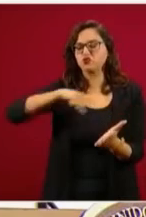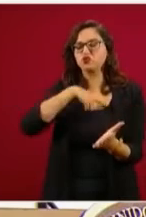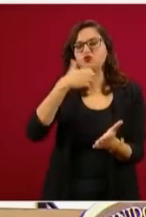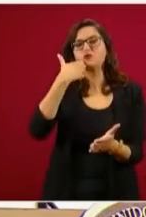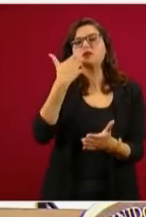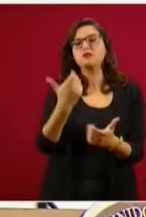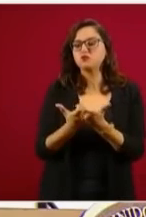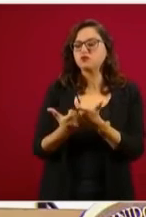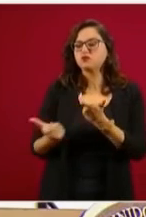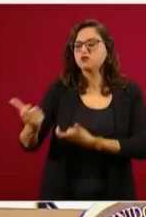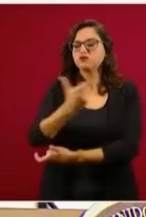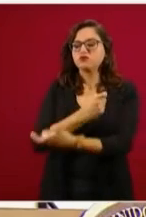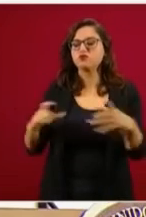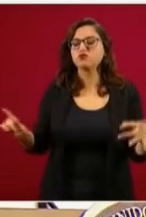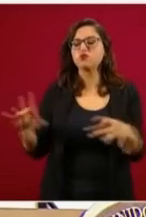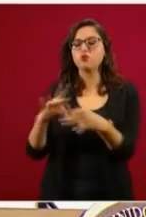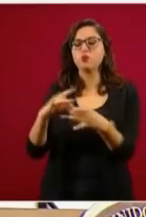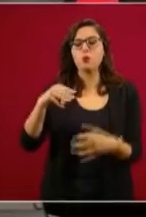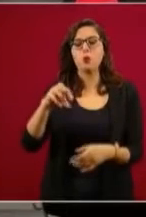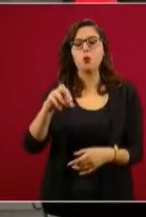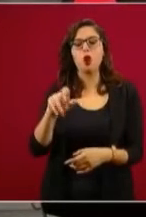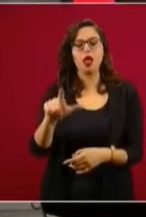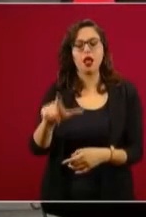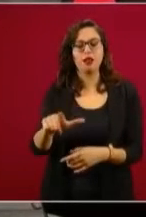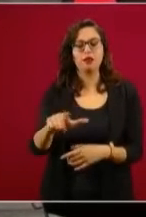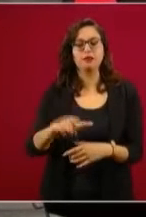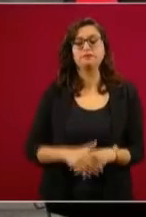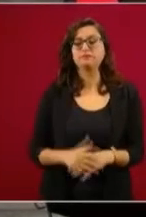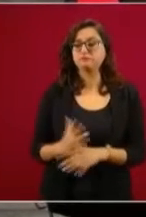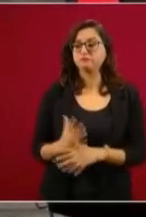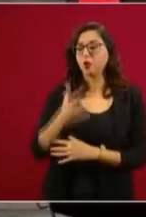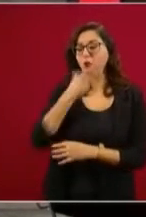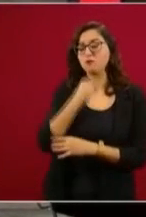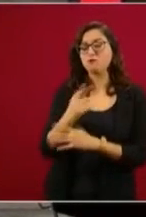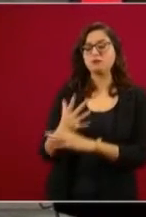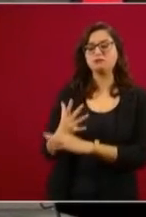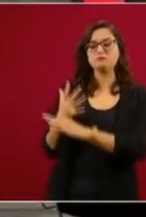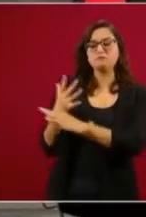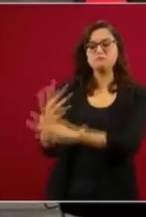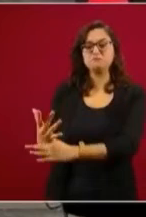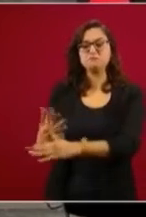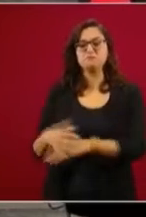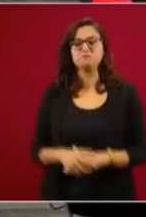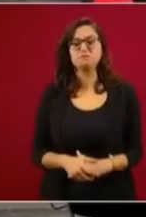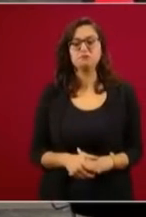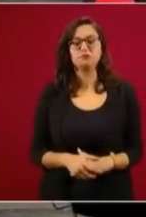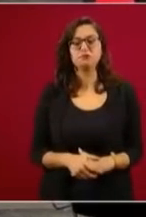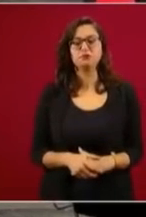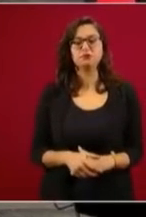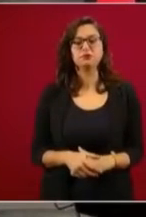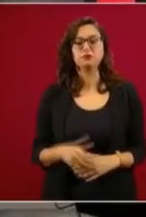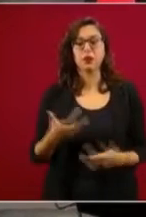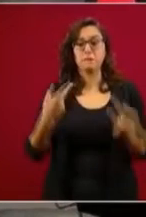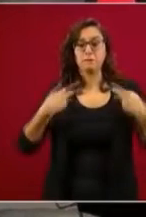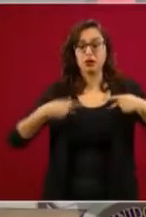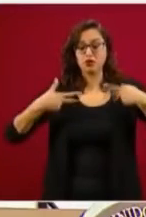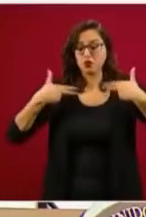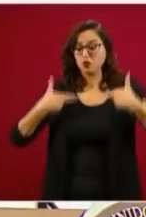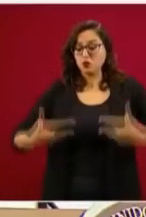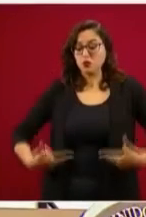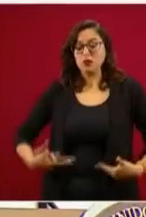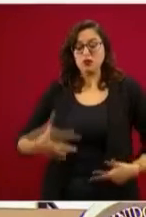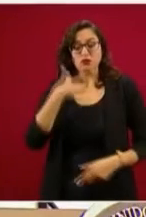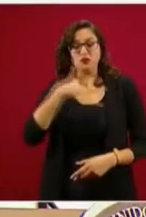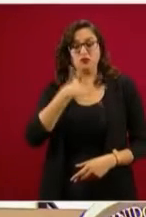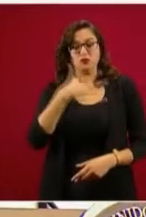alentador, más que las clásicas cifras de todos los informes de gobierno. De esas, insisto, se puede decir cualquier